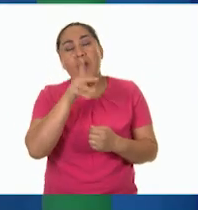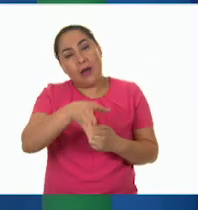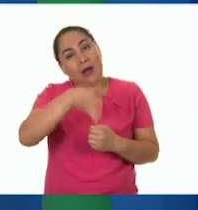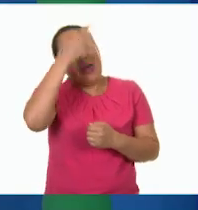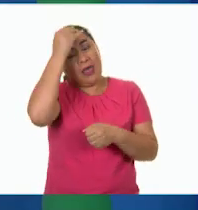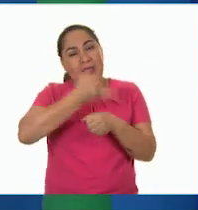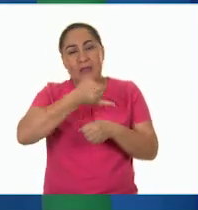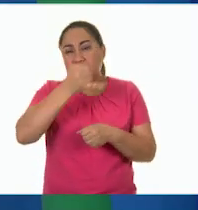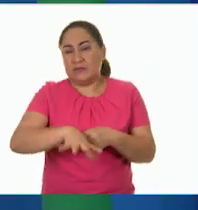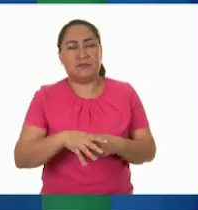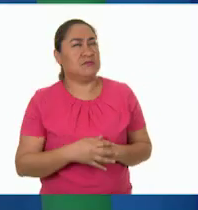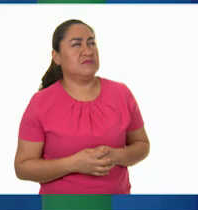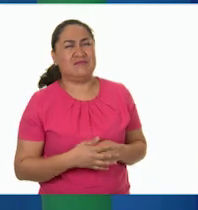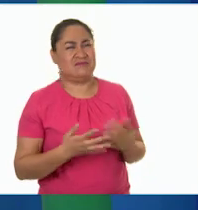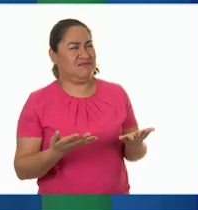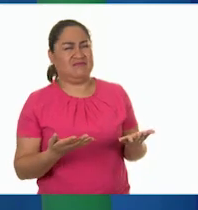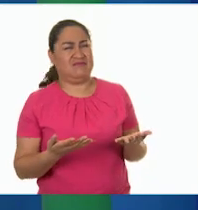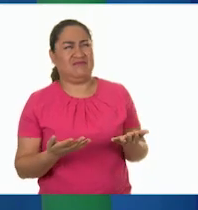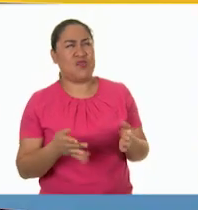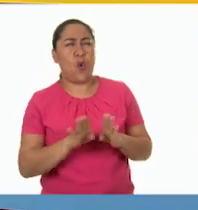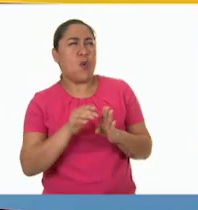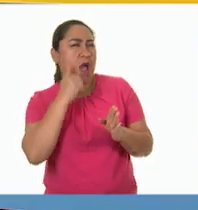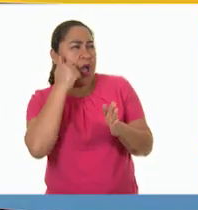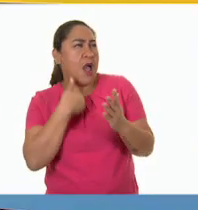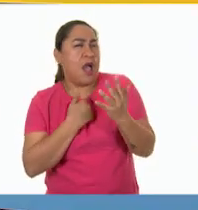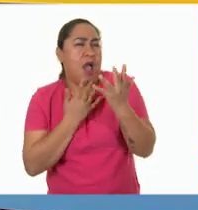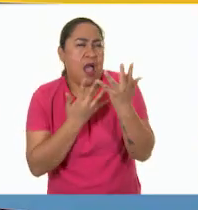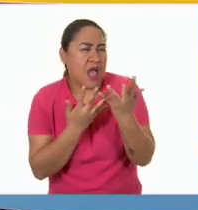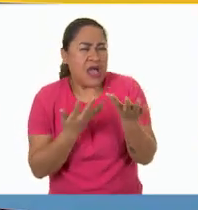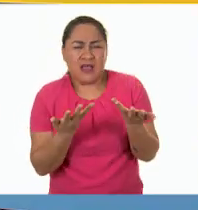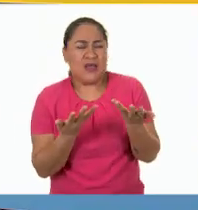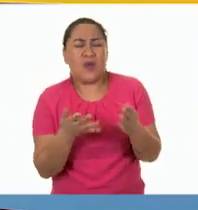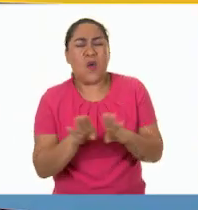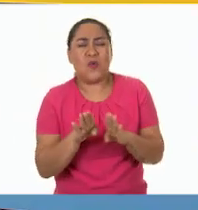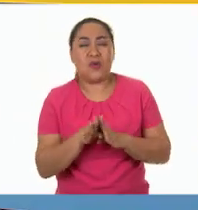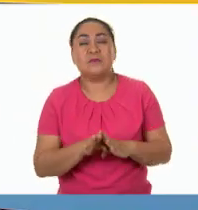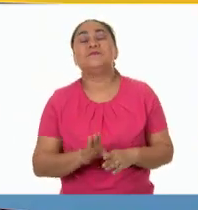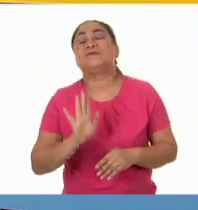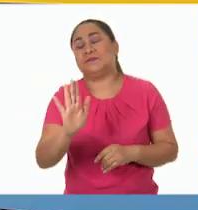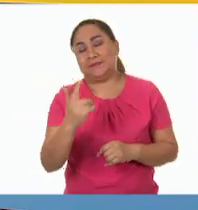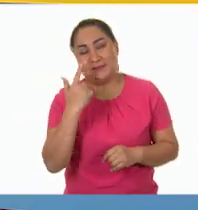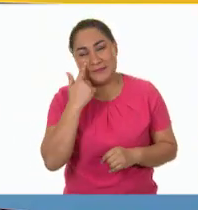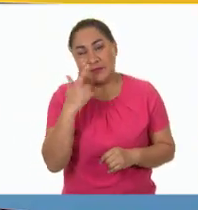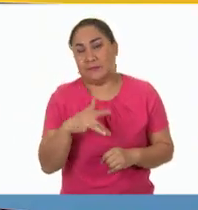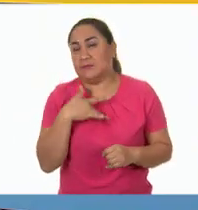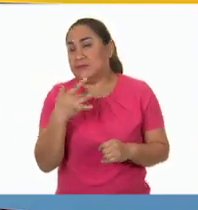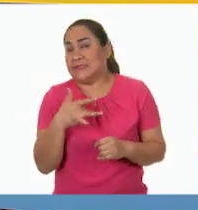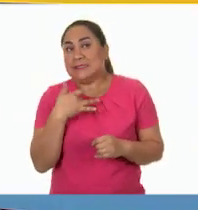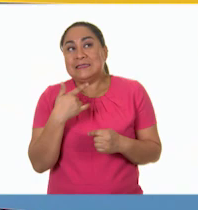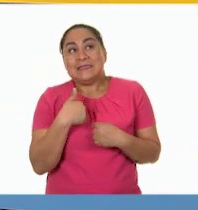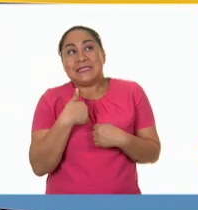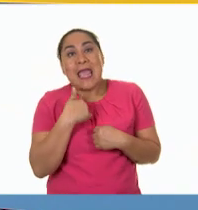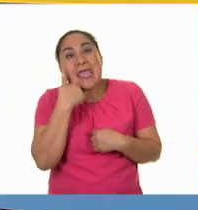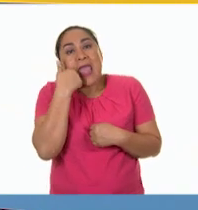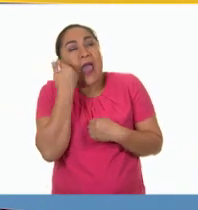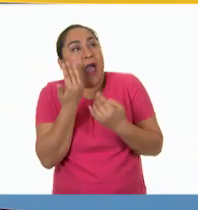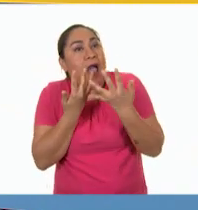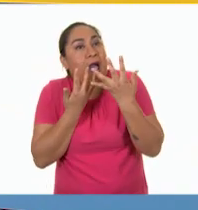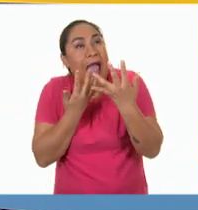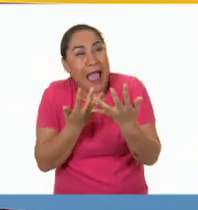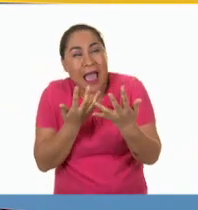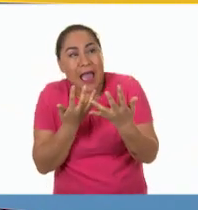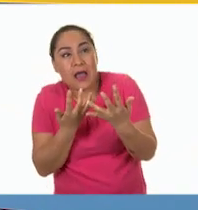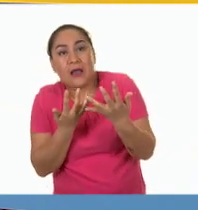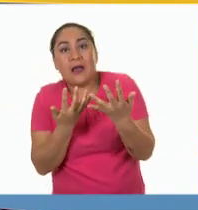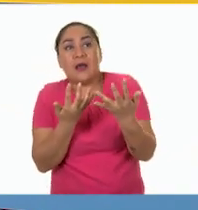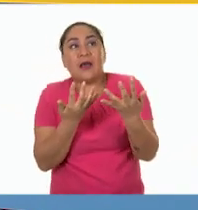¿Qué quieres decir con aspiracional? Buena pregunta. Lo aspiracional es aquello que se quiere llegar a ser, pero